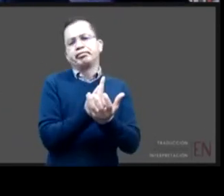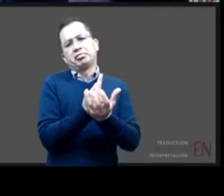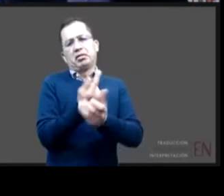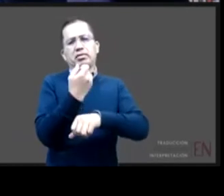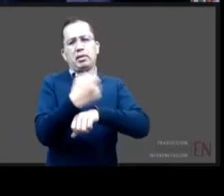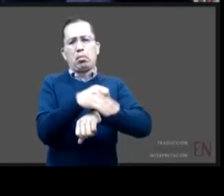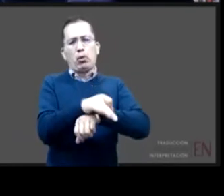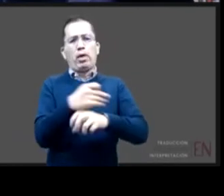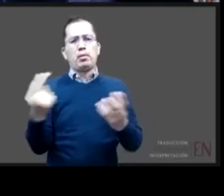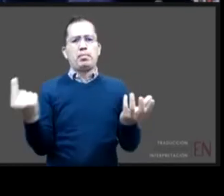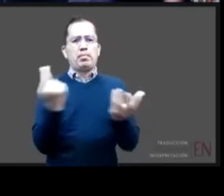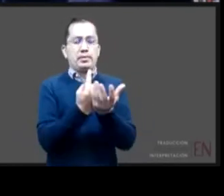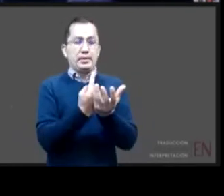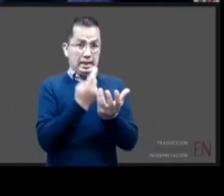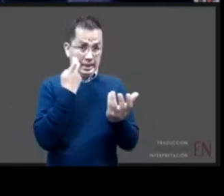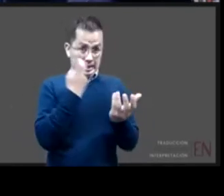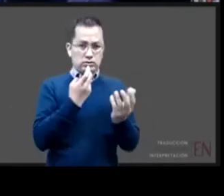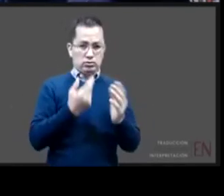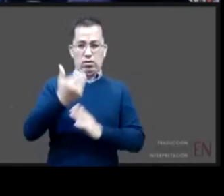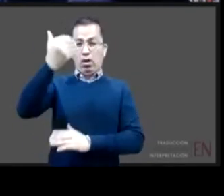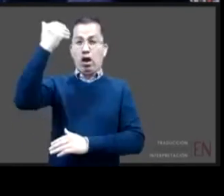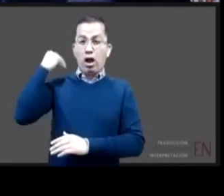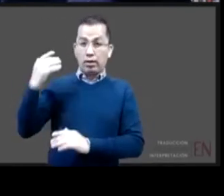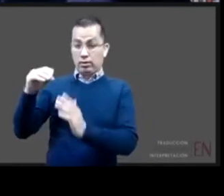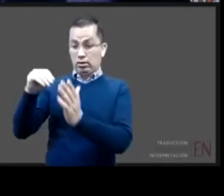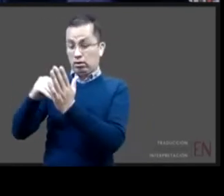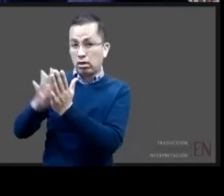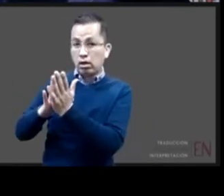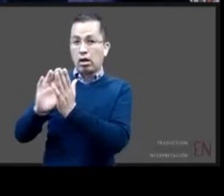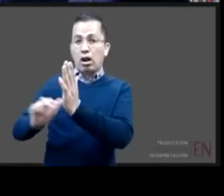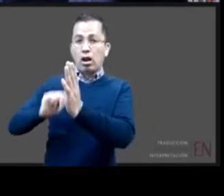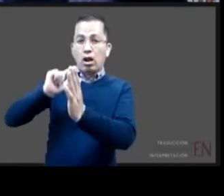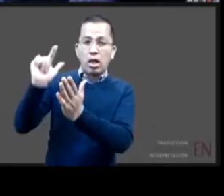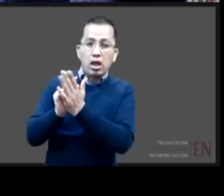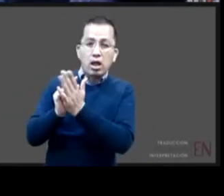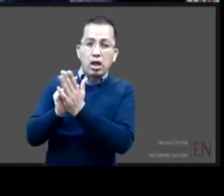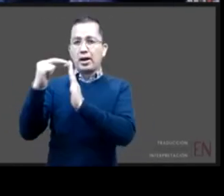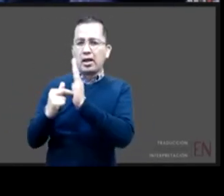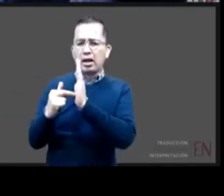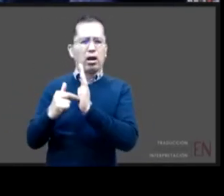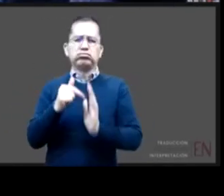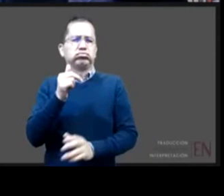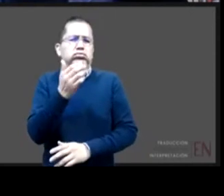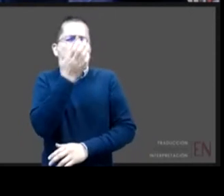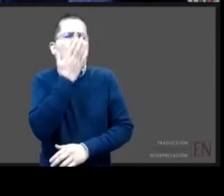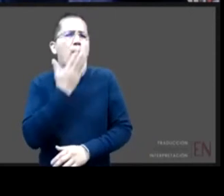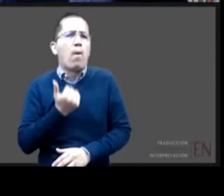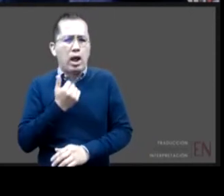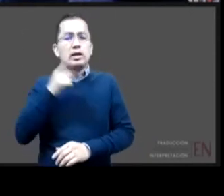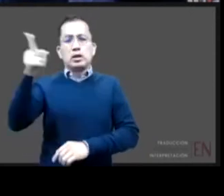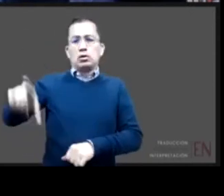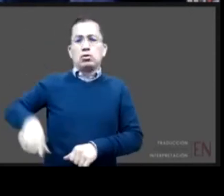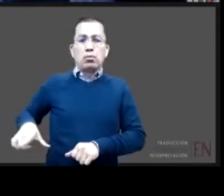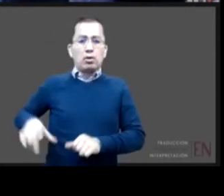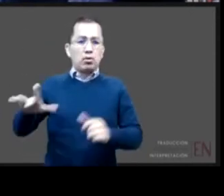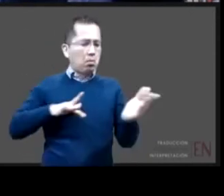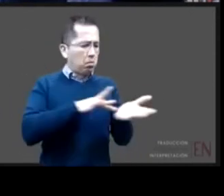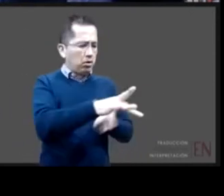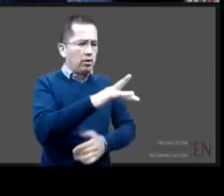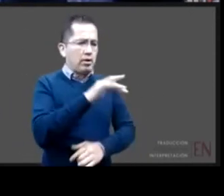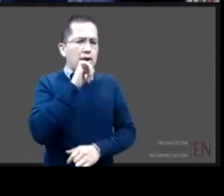capacitadas para ello, no tienen estos programas con el apoyo del Estado, no están tampoco